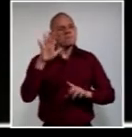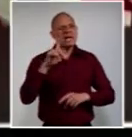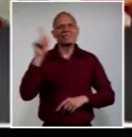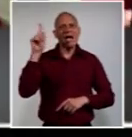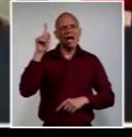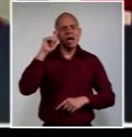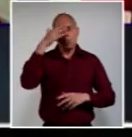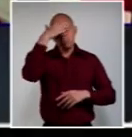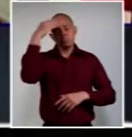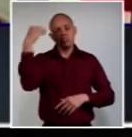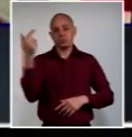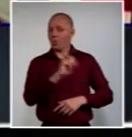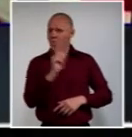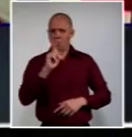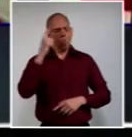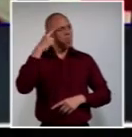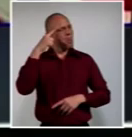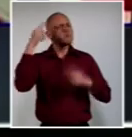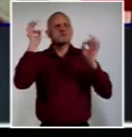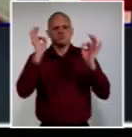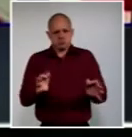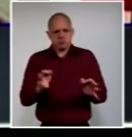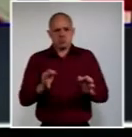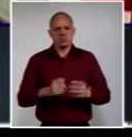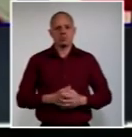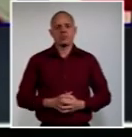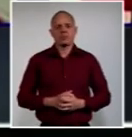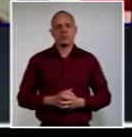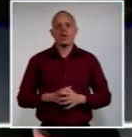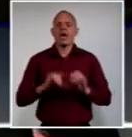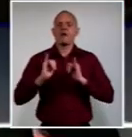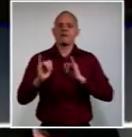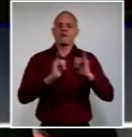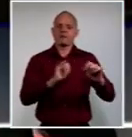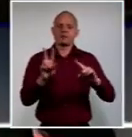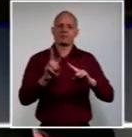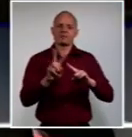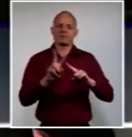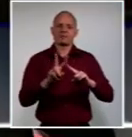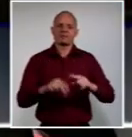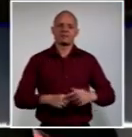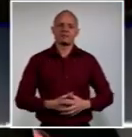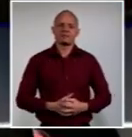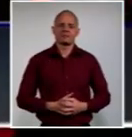Unidos. Adán Morel, Sistema Informativo de la Televisión Cubana.